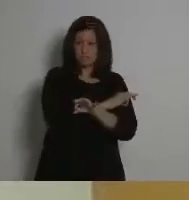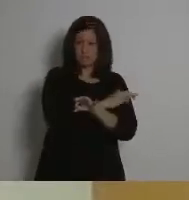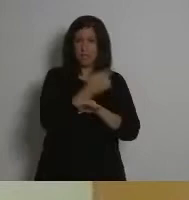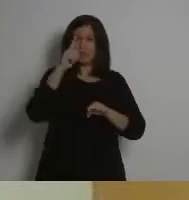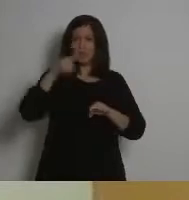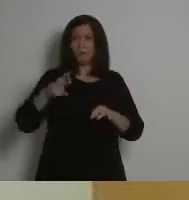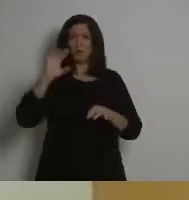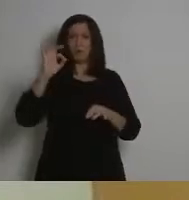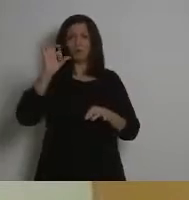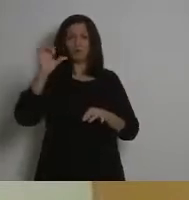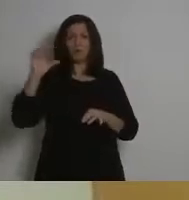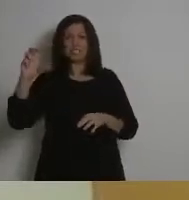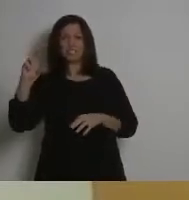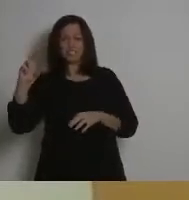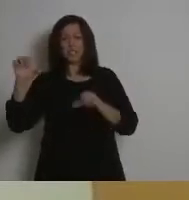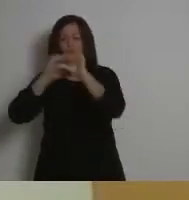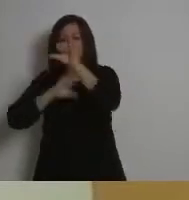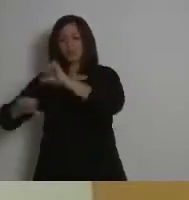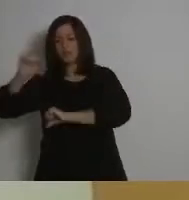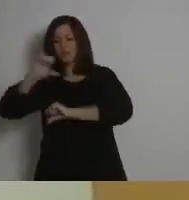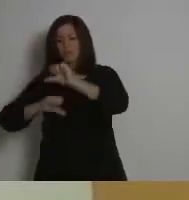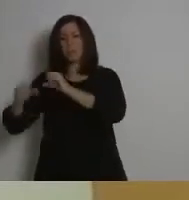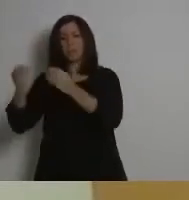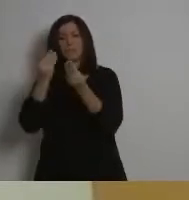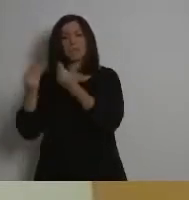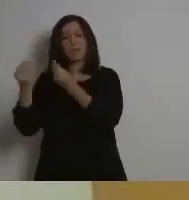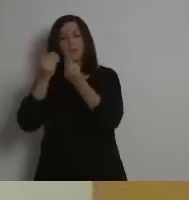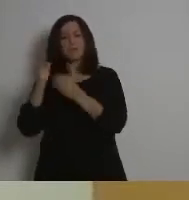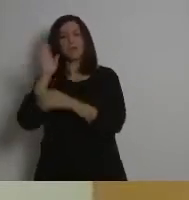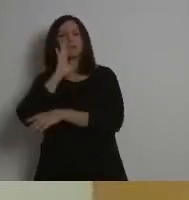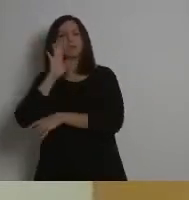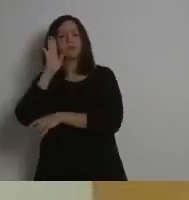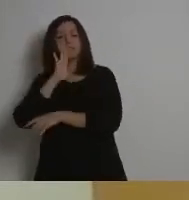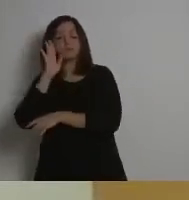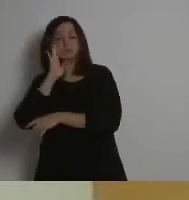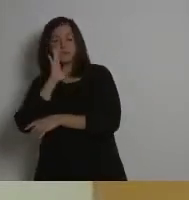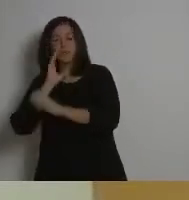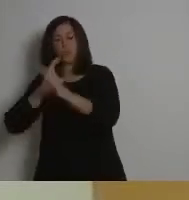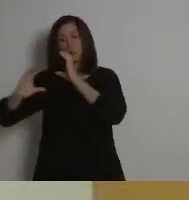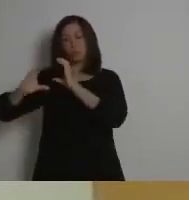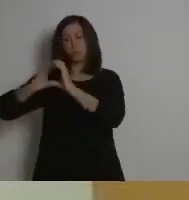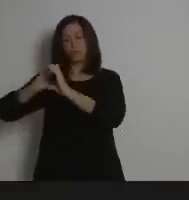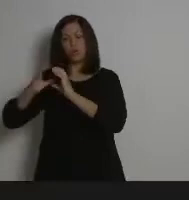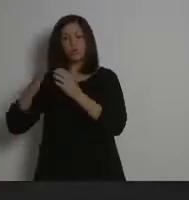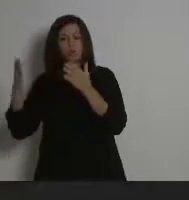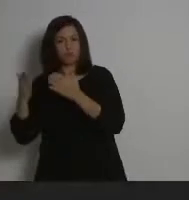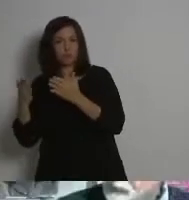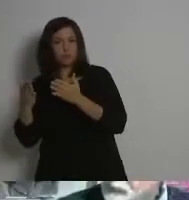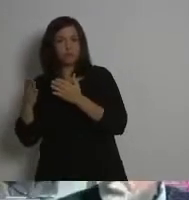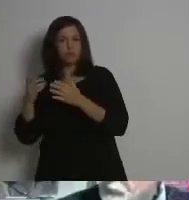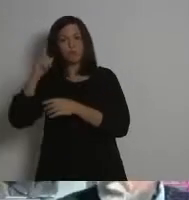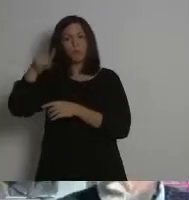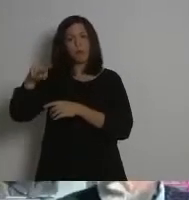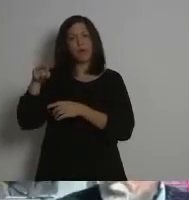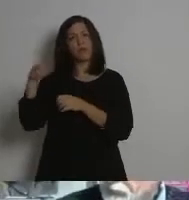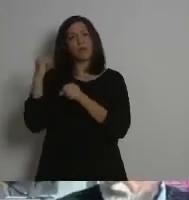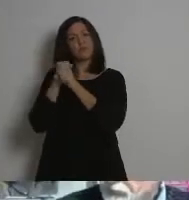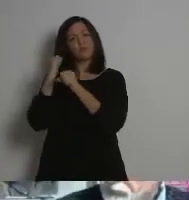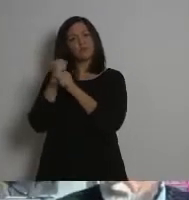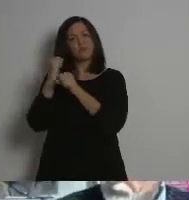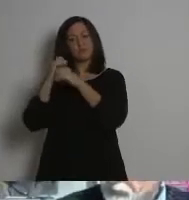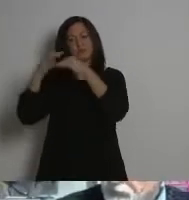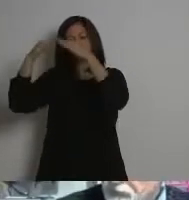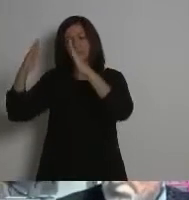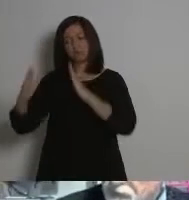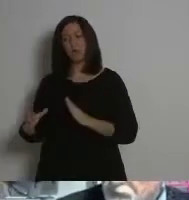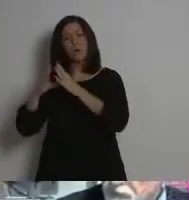con Lourdes Verdié, química especializada en medioambiente y contaminación y en comunicación científica. Trabaja en